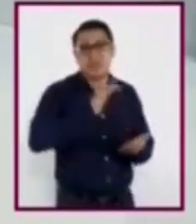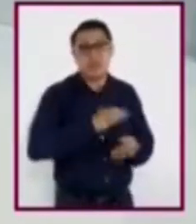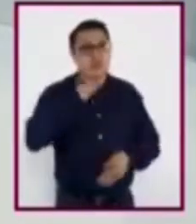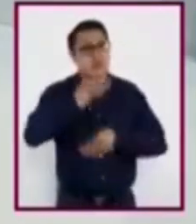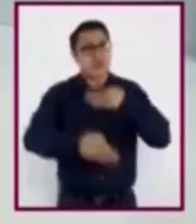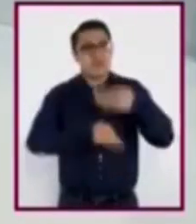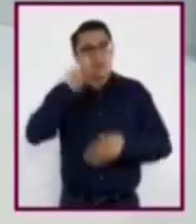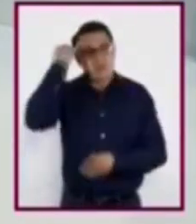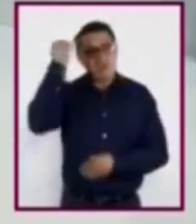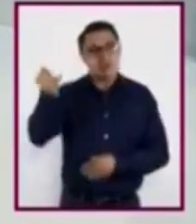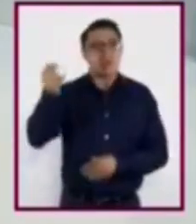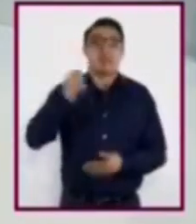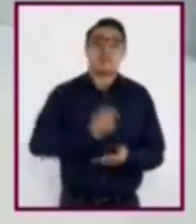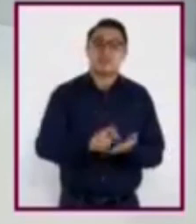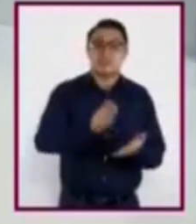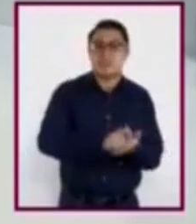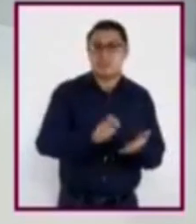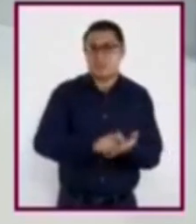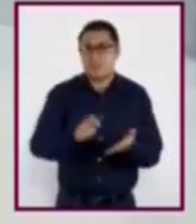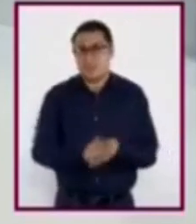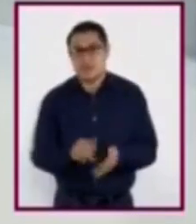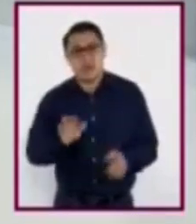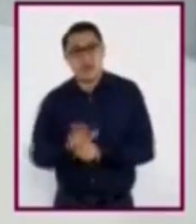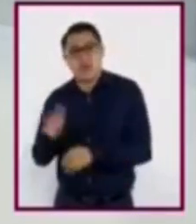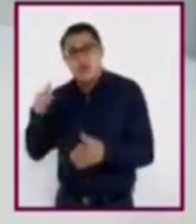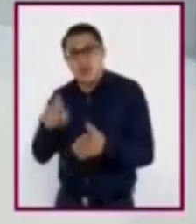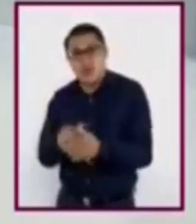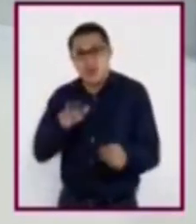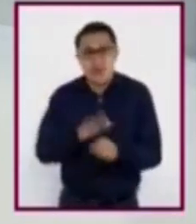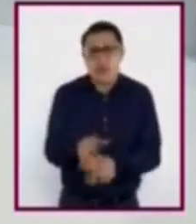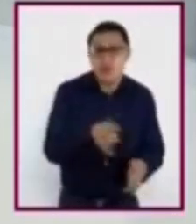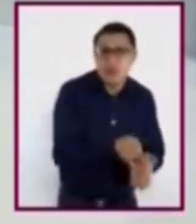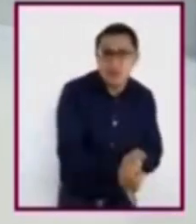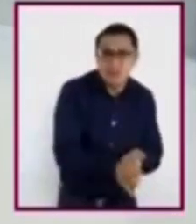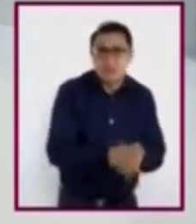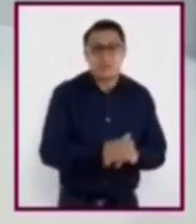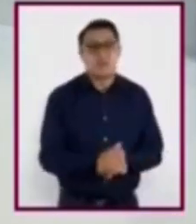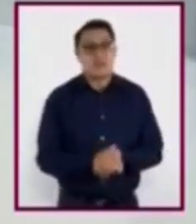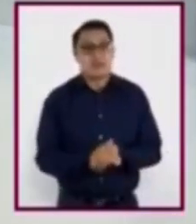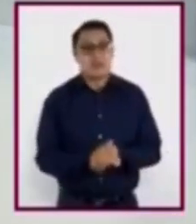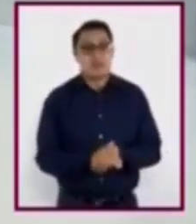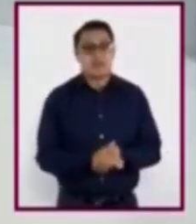relacionado con la libertad, sus restricciones y la toma de decisiones.